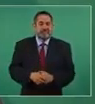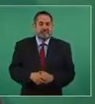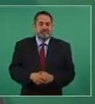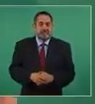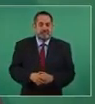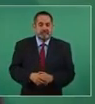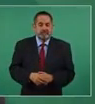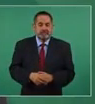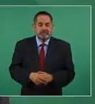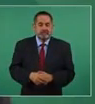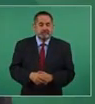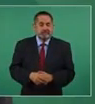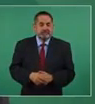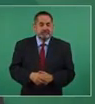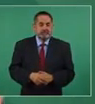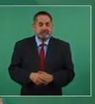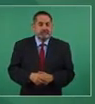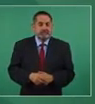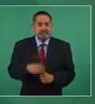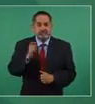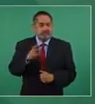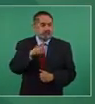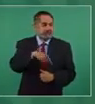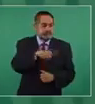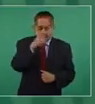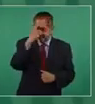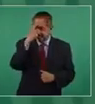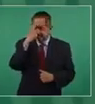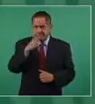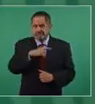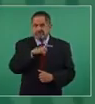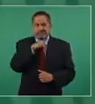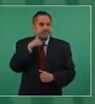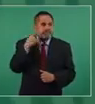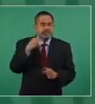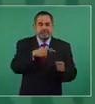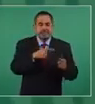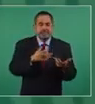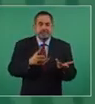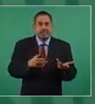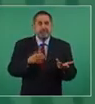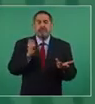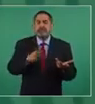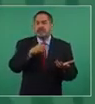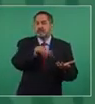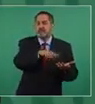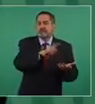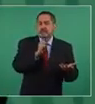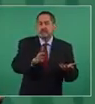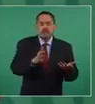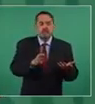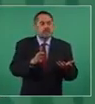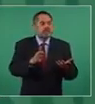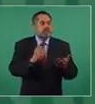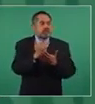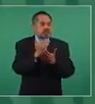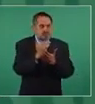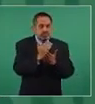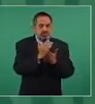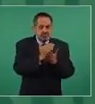Lo que pasa es que están perdiendo espacios,